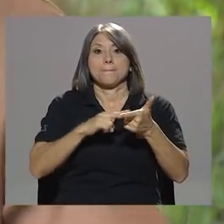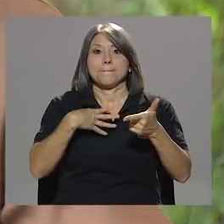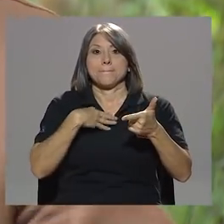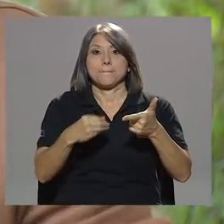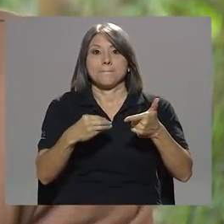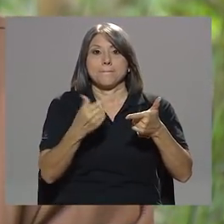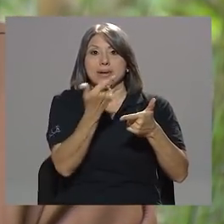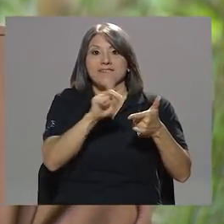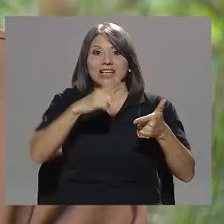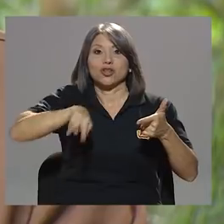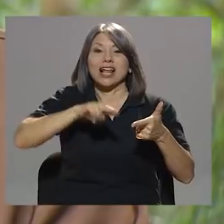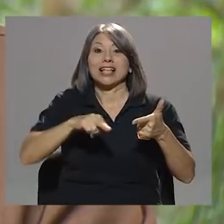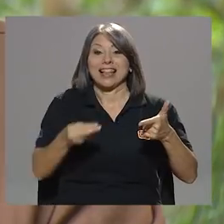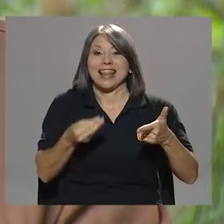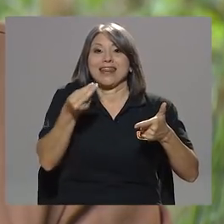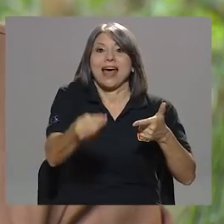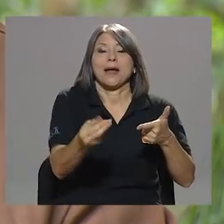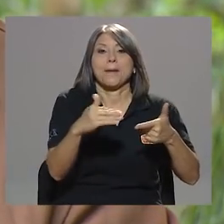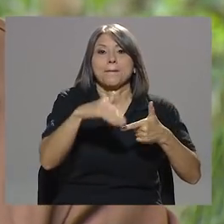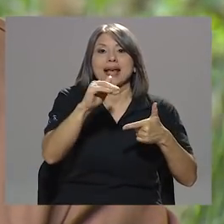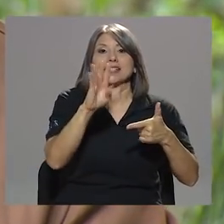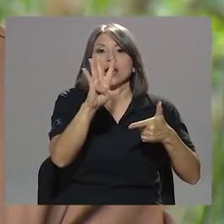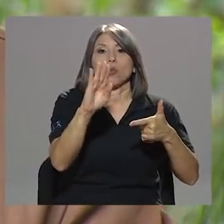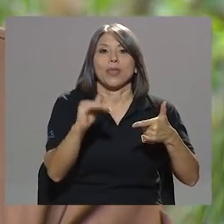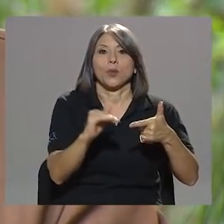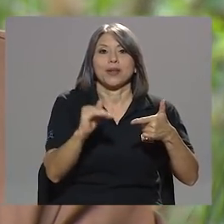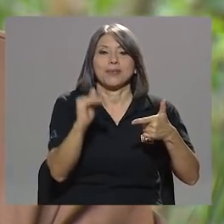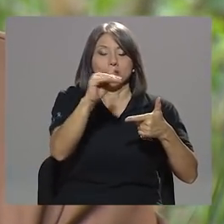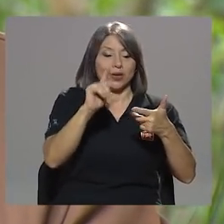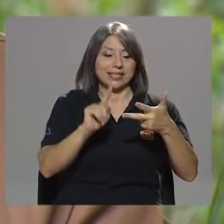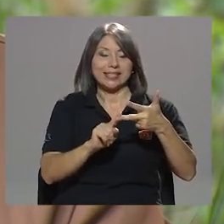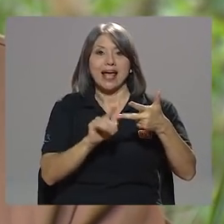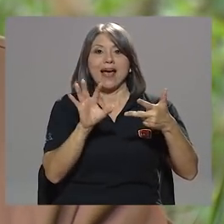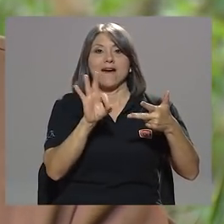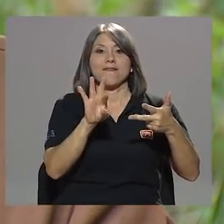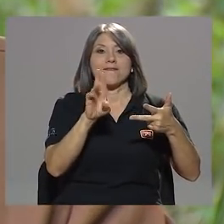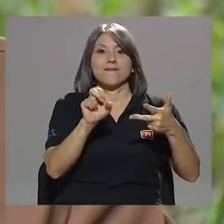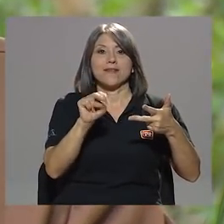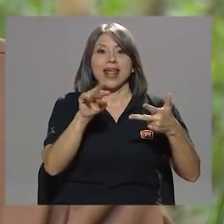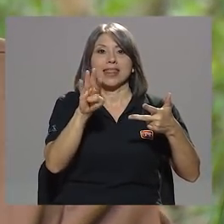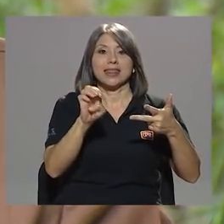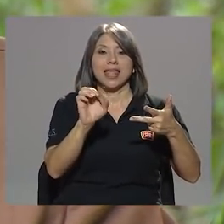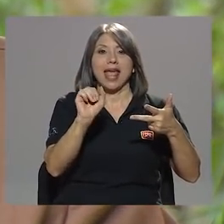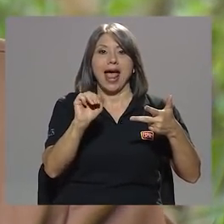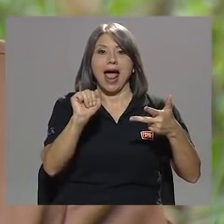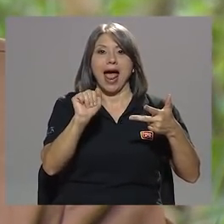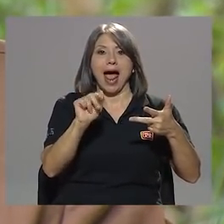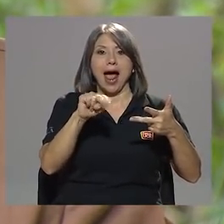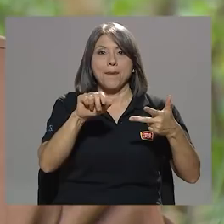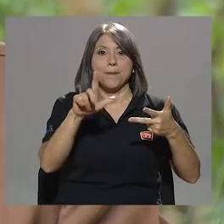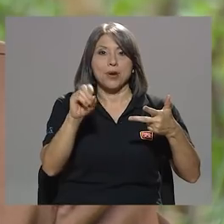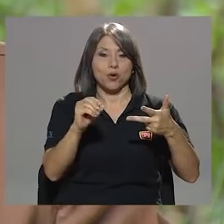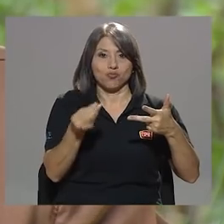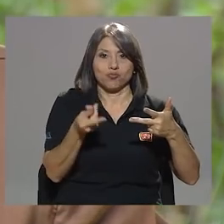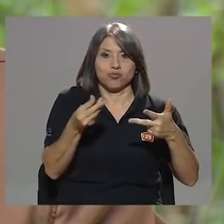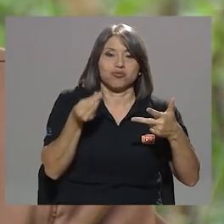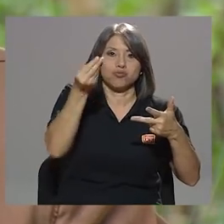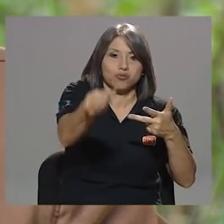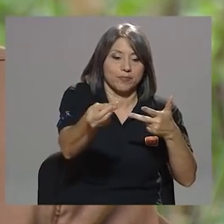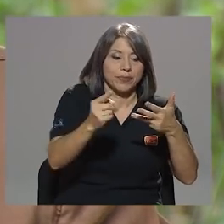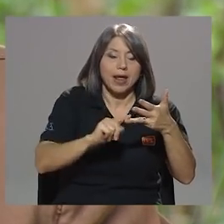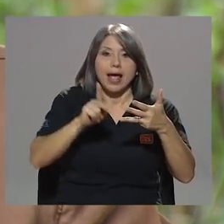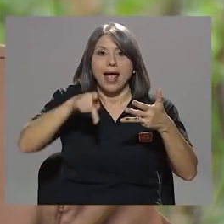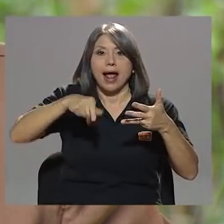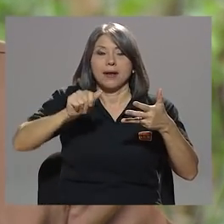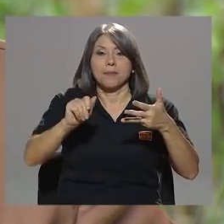Nacional más de 4 mil millones, le dan al Frente Amplio, le dan al PAC un montón de millones